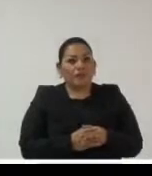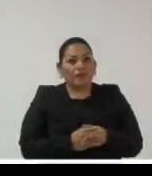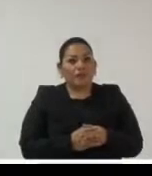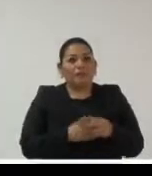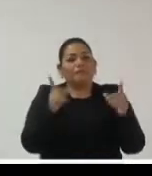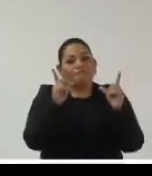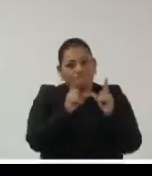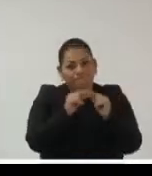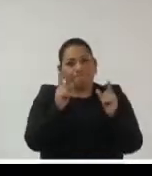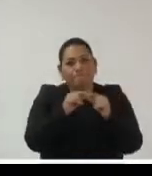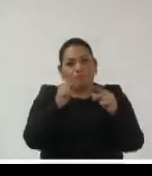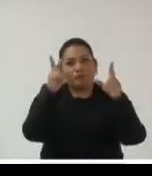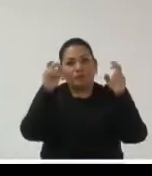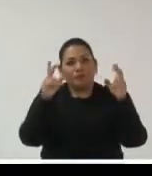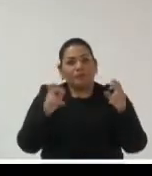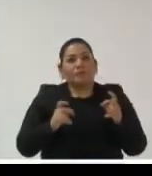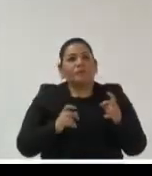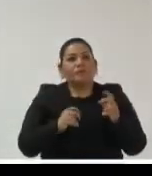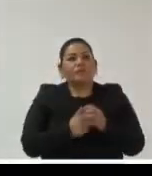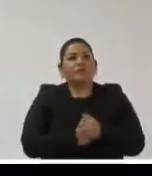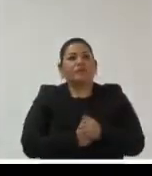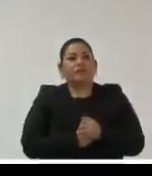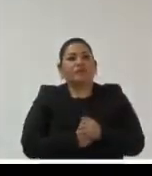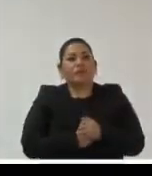sintetizar varios varios de ellos